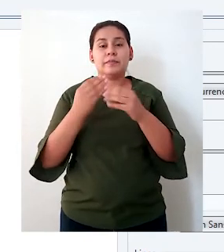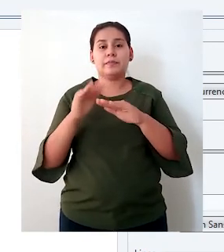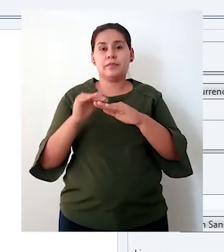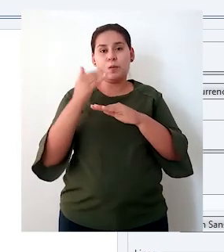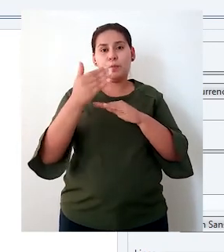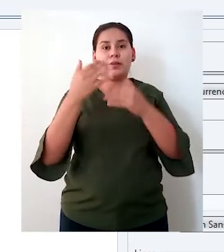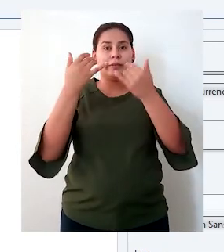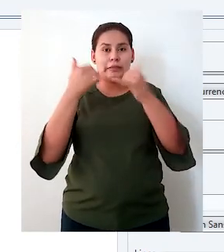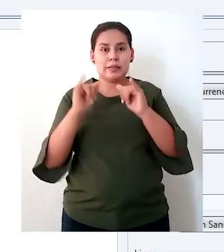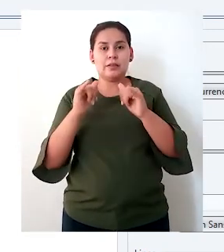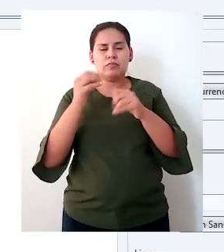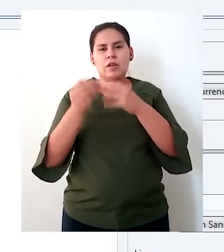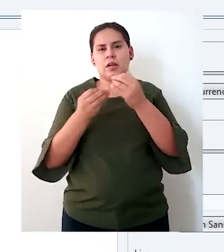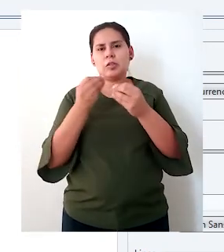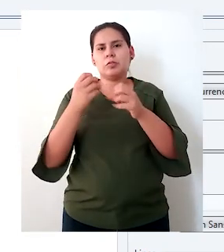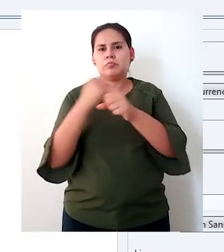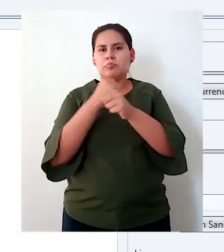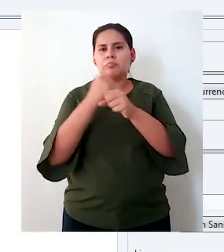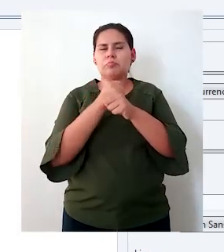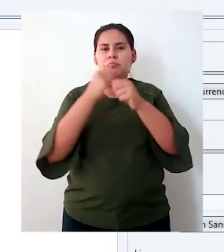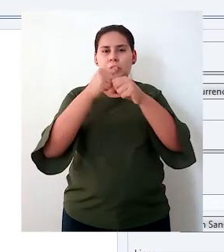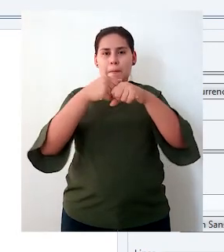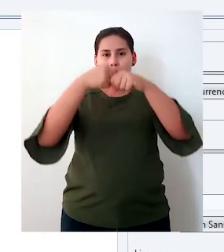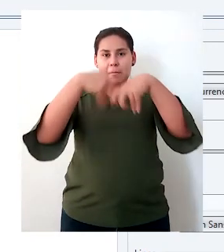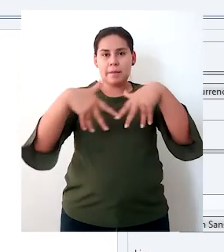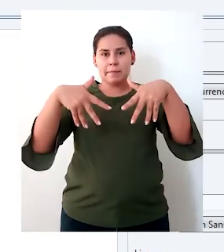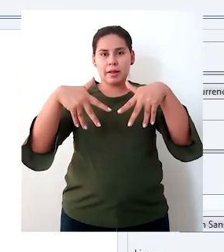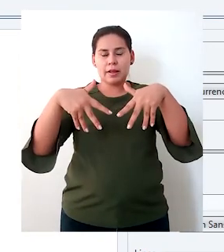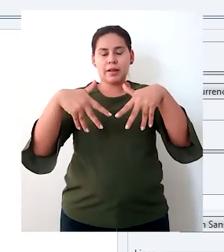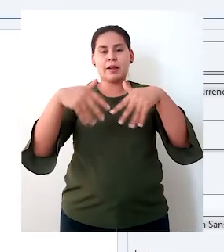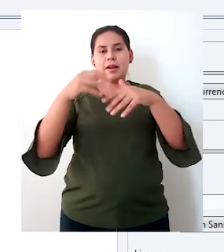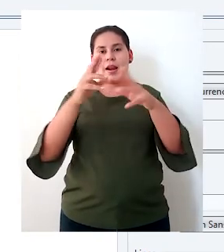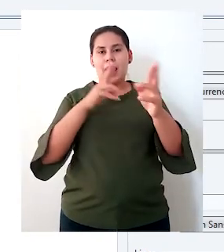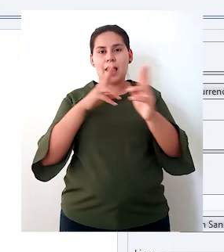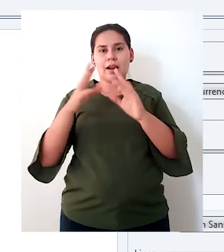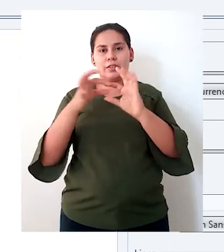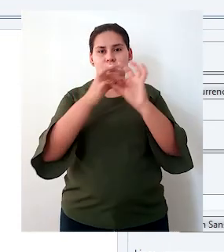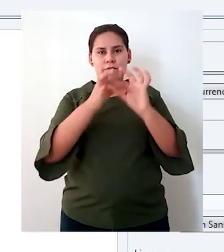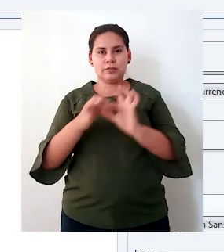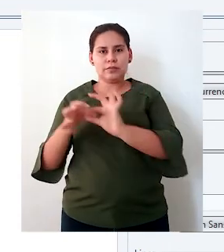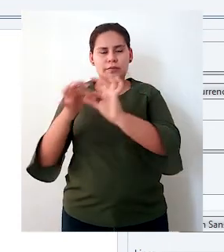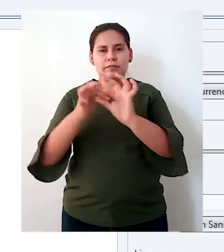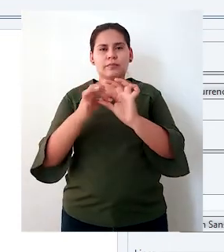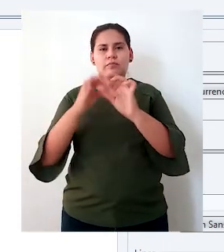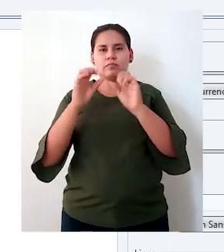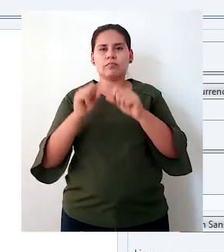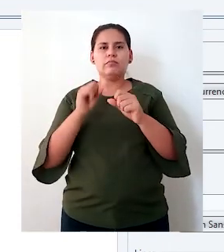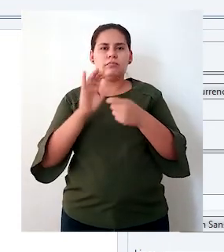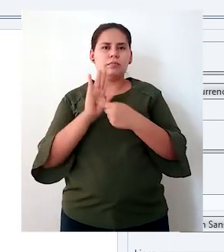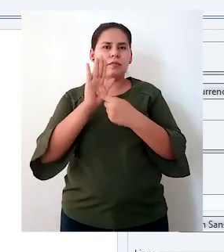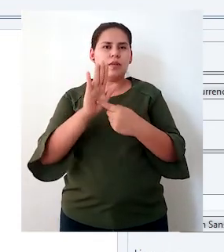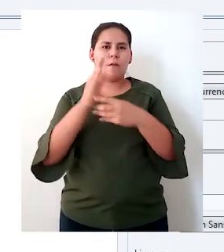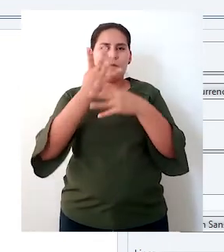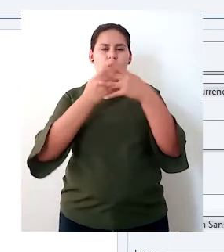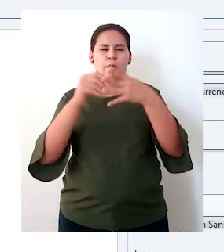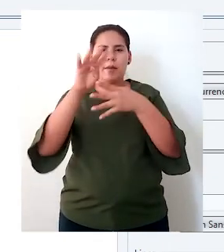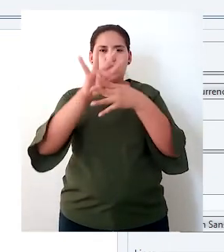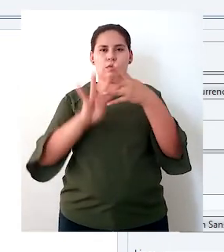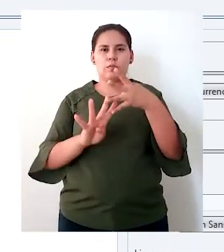de tener este mapa de correlación, si yo quiero, lo puedo guardar como un formato